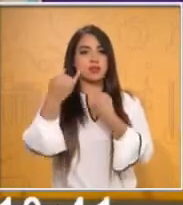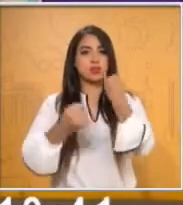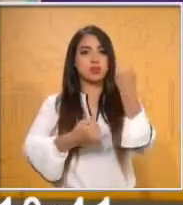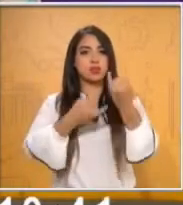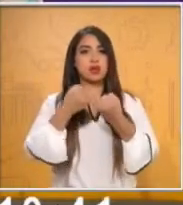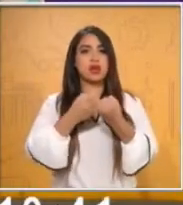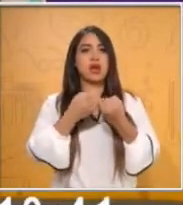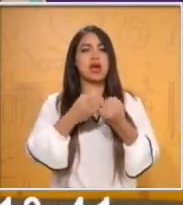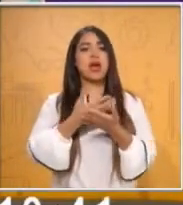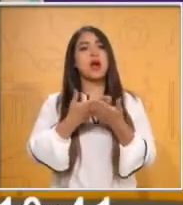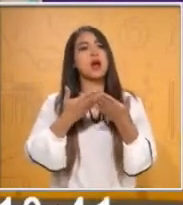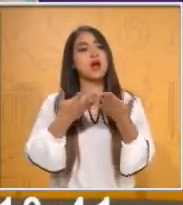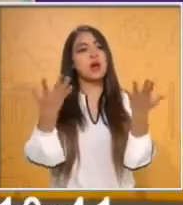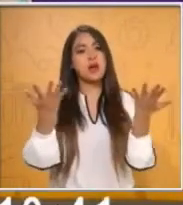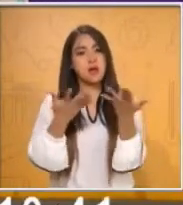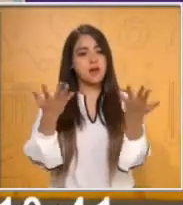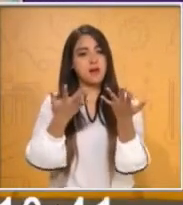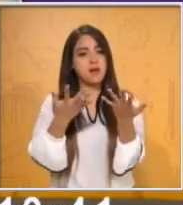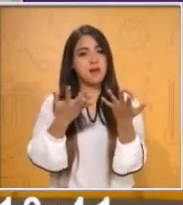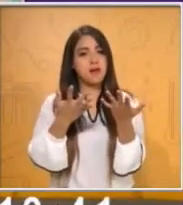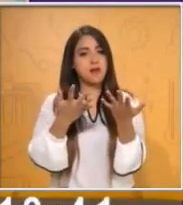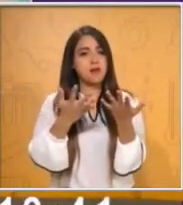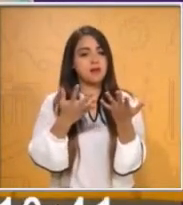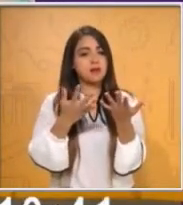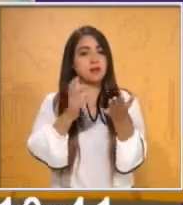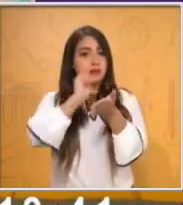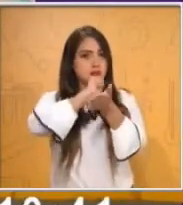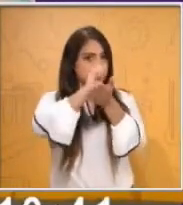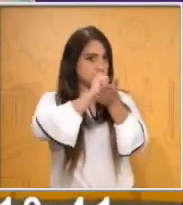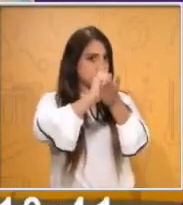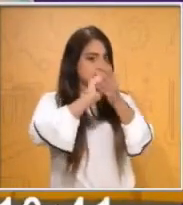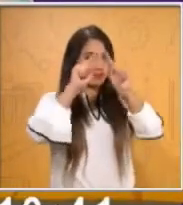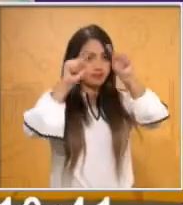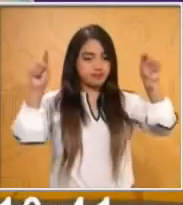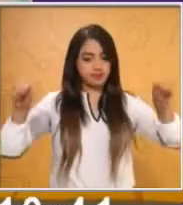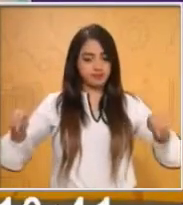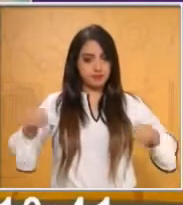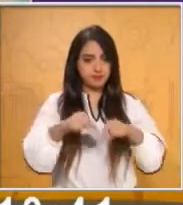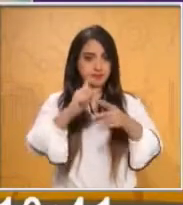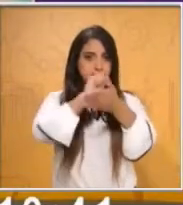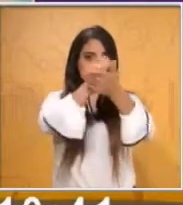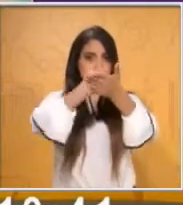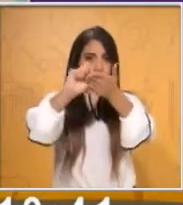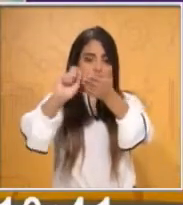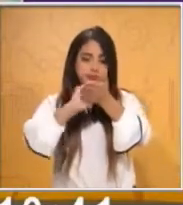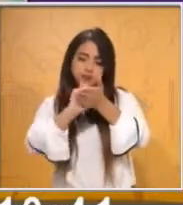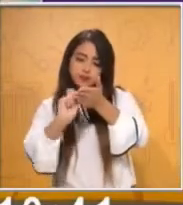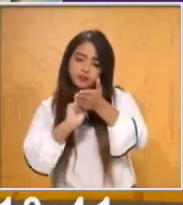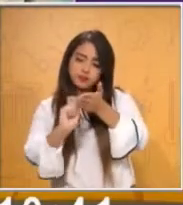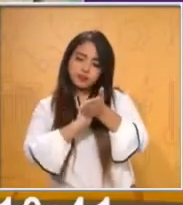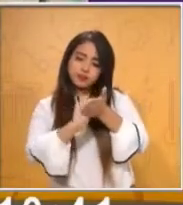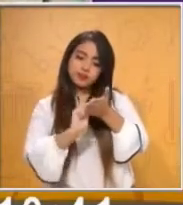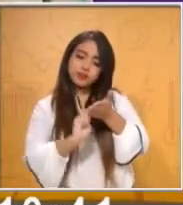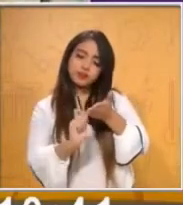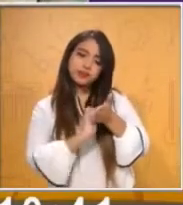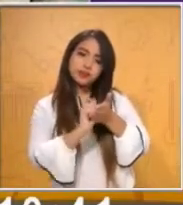lo que vas a hacer es identificar, anotar en una tabla los números que estuviste utilizando. Y ahorita les vamos a dar un